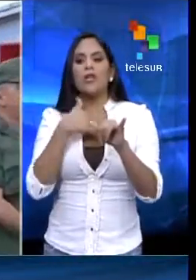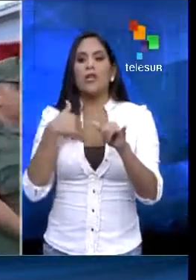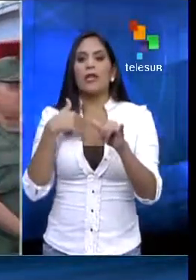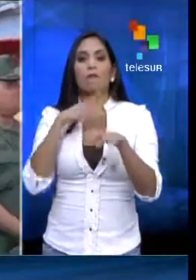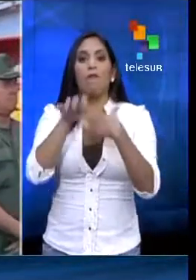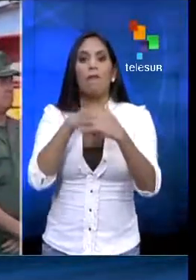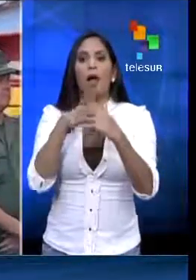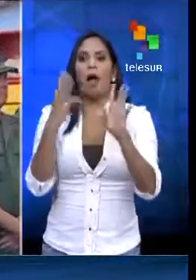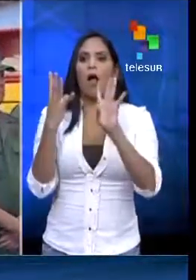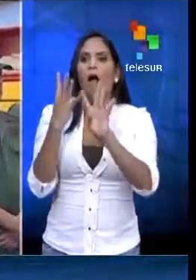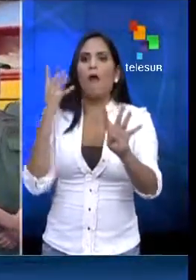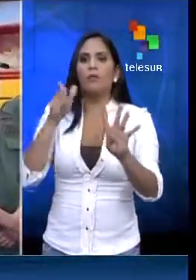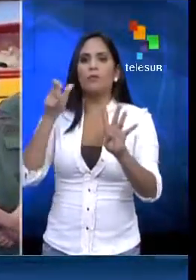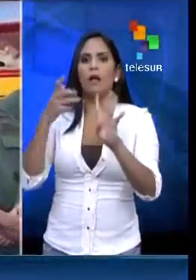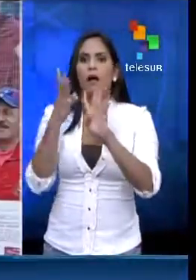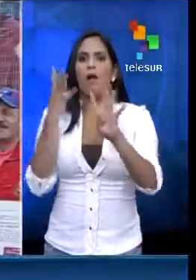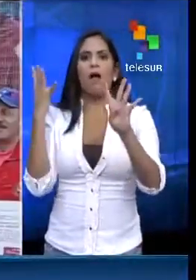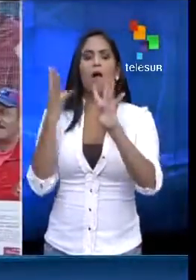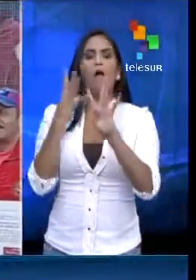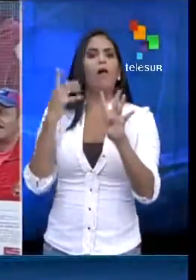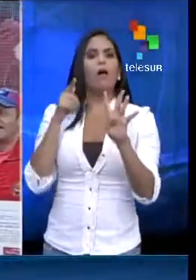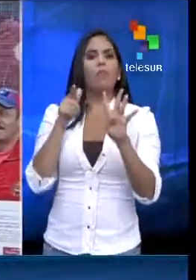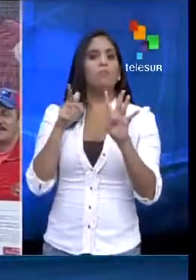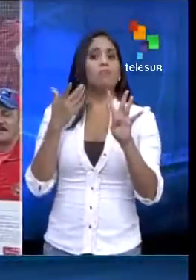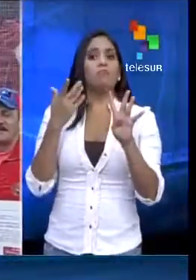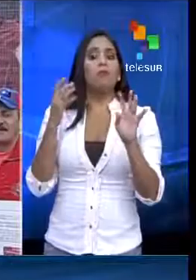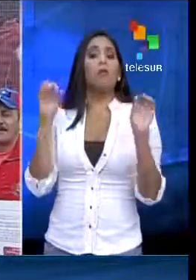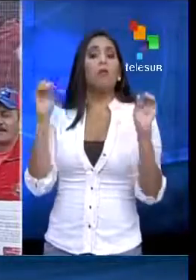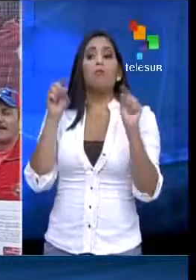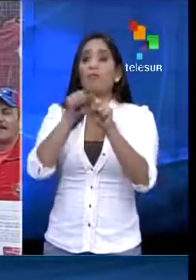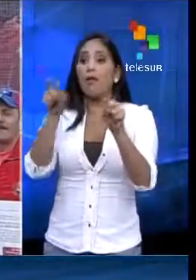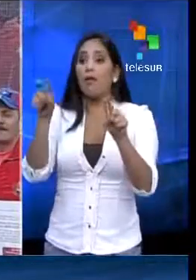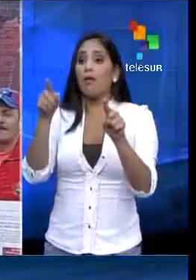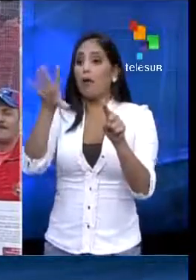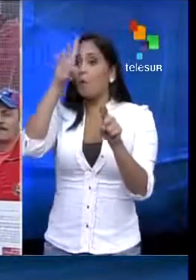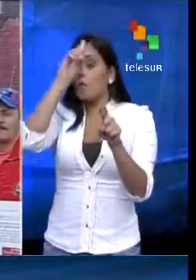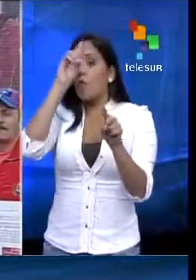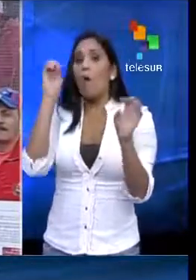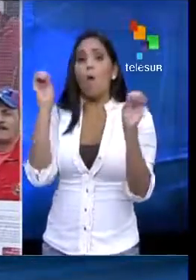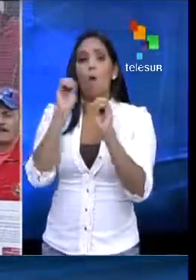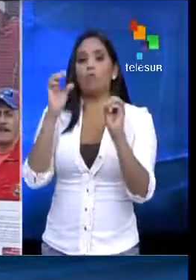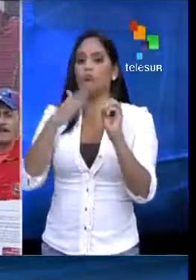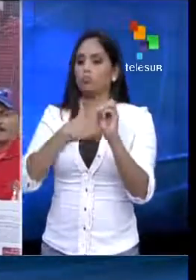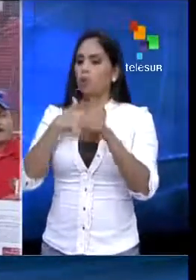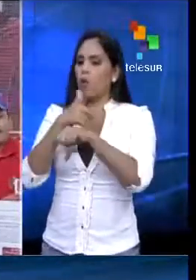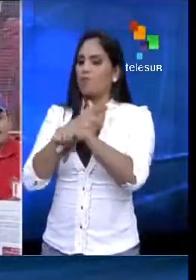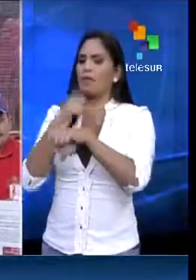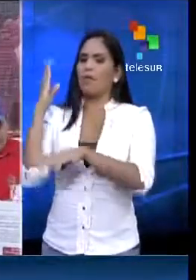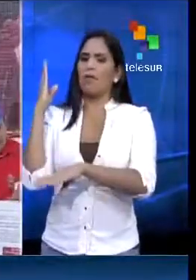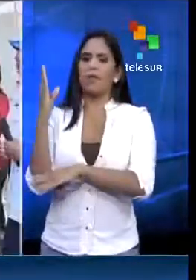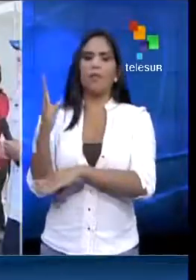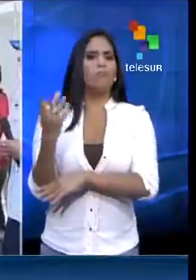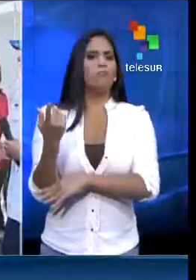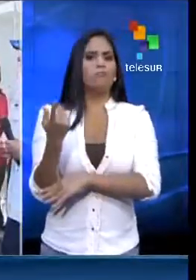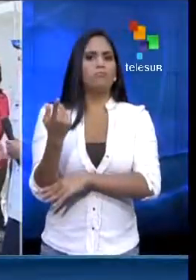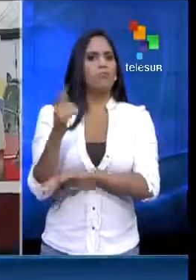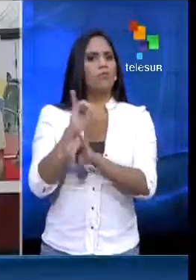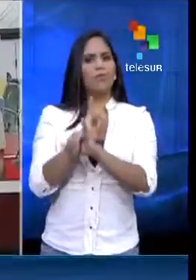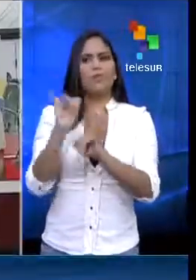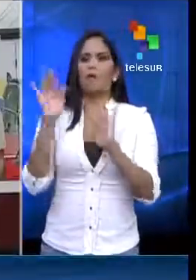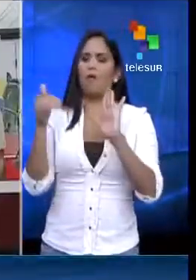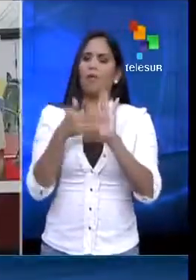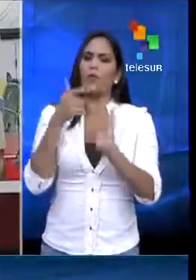angustia. O ustedes rectifican o listo, el Estado actuará junto a los trabajadores. Pero ya basta que ustedes estén saboteando al pueblo.